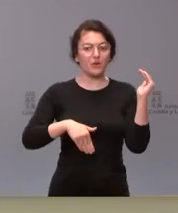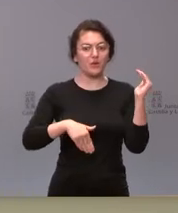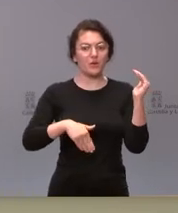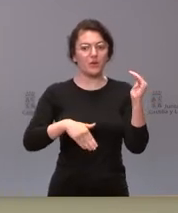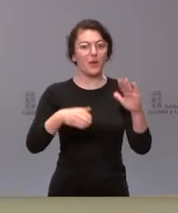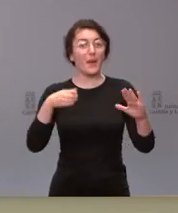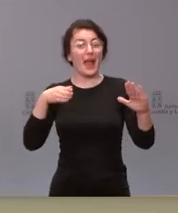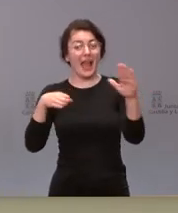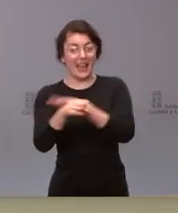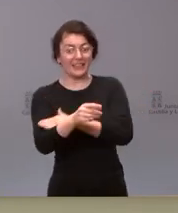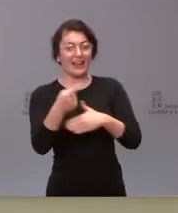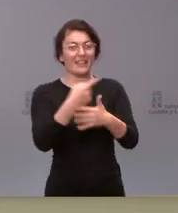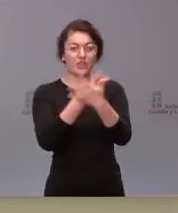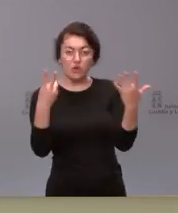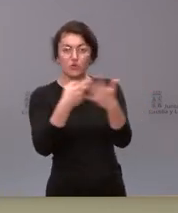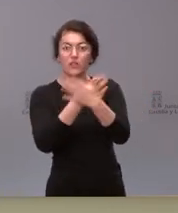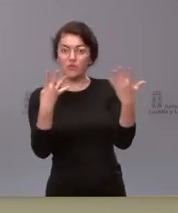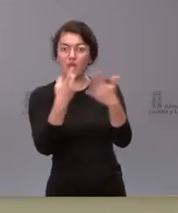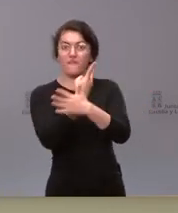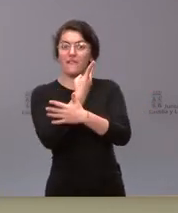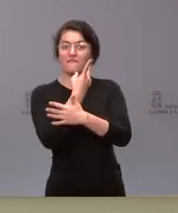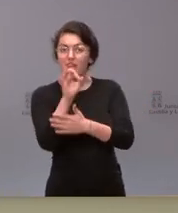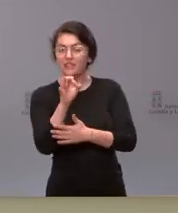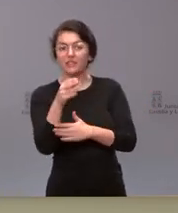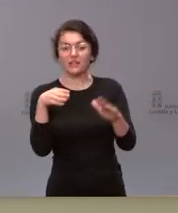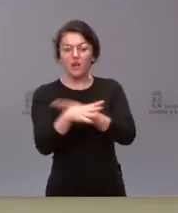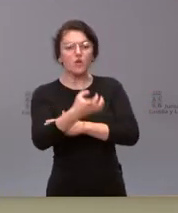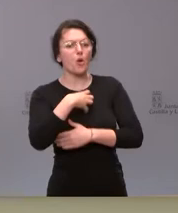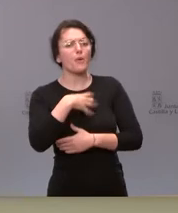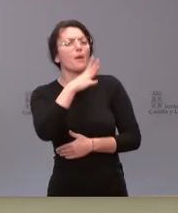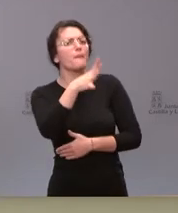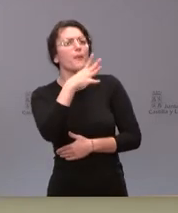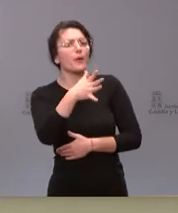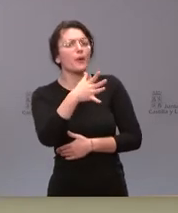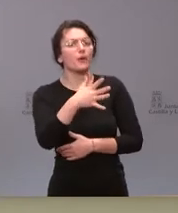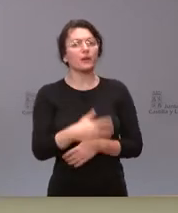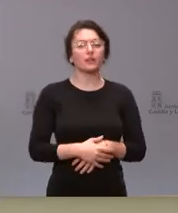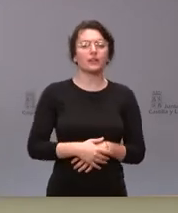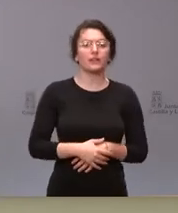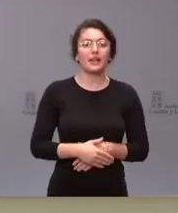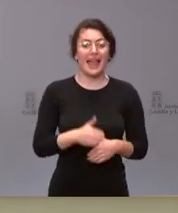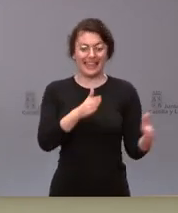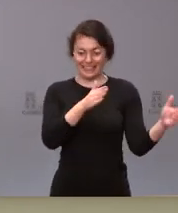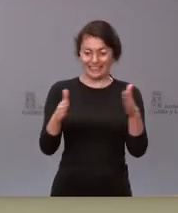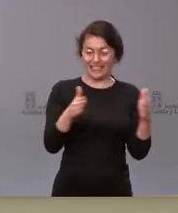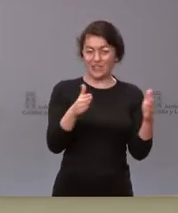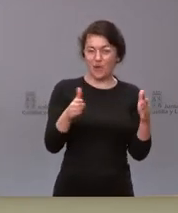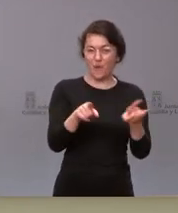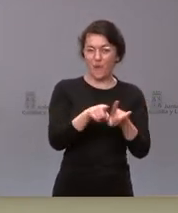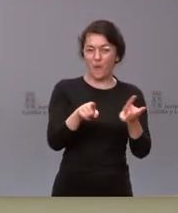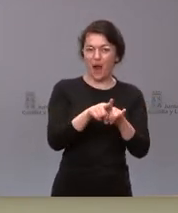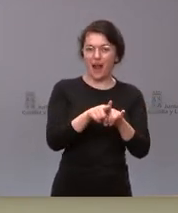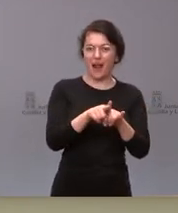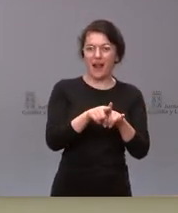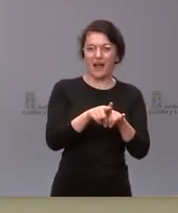de 18 de 19 20 años y si había alguna sesión parecida antes y en este